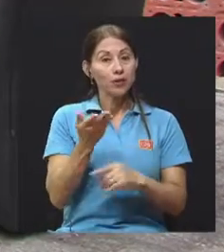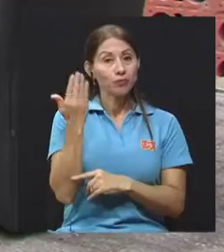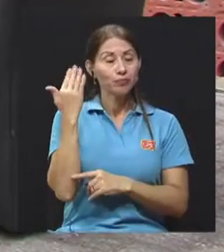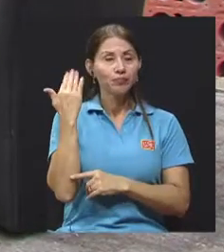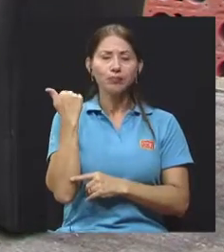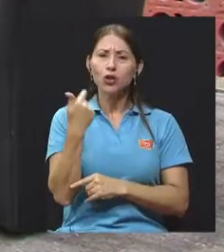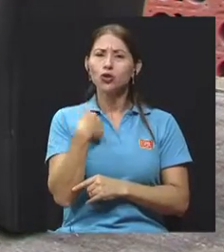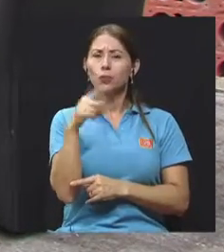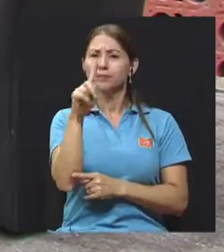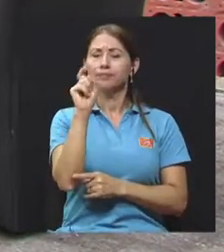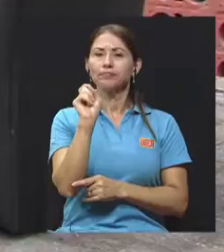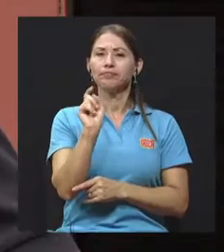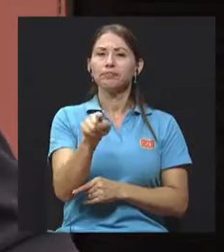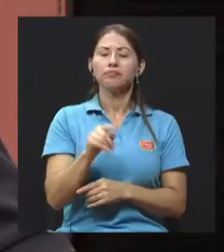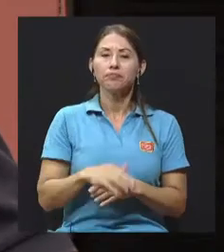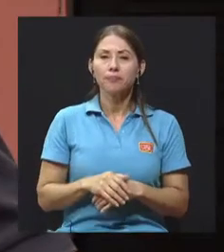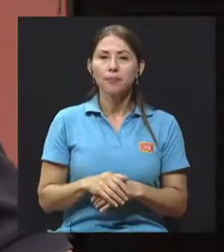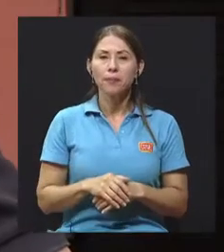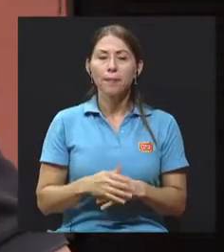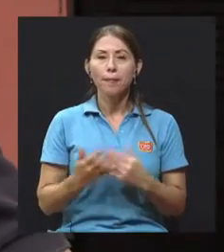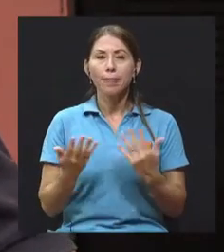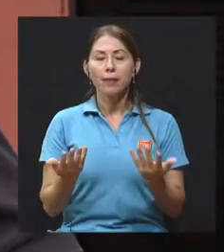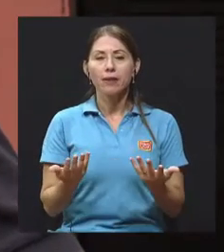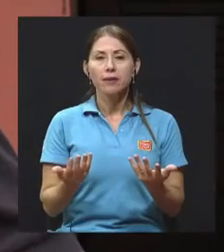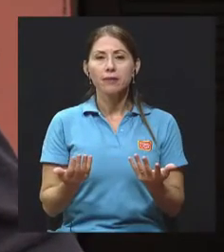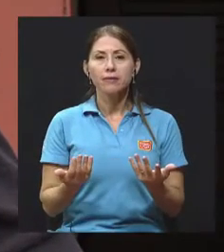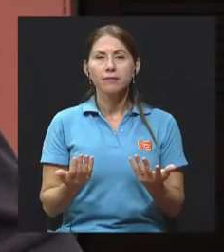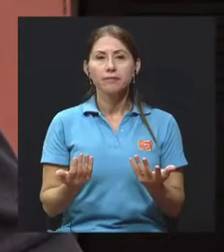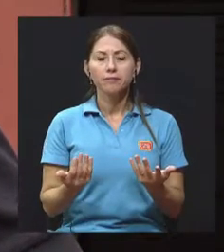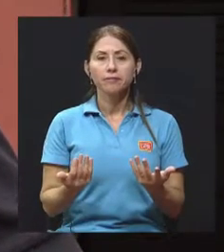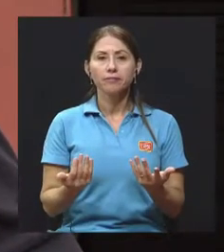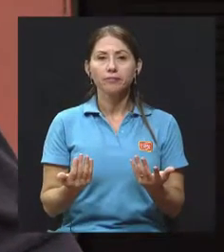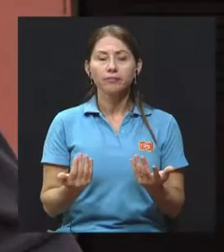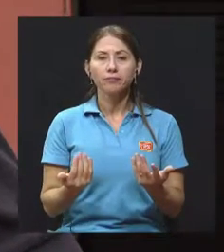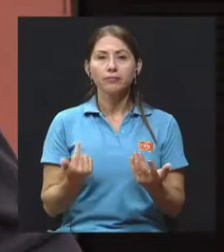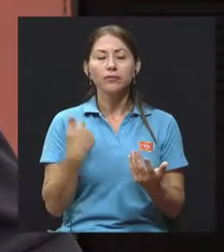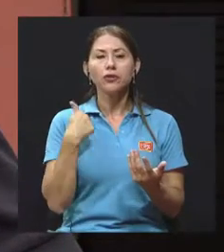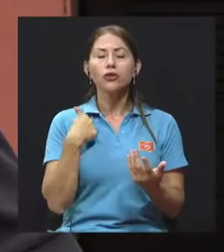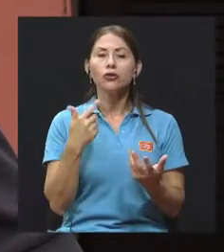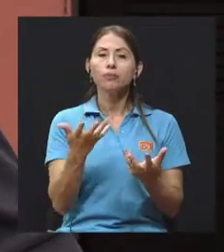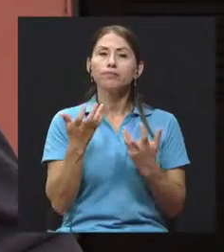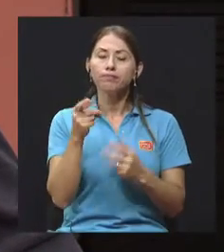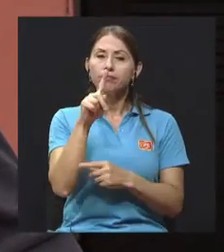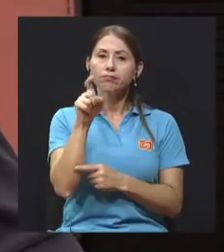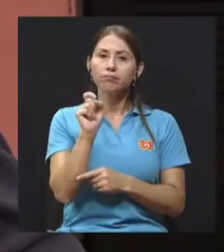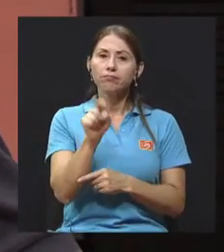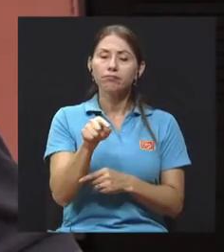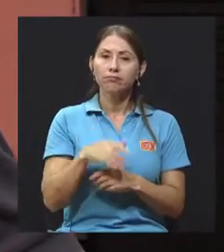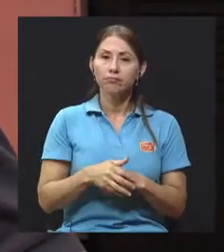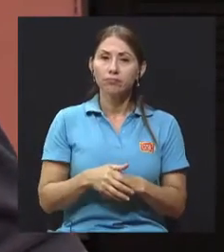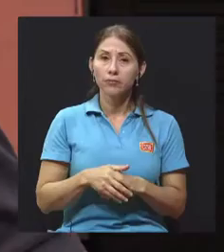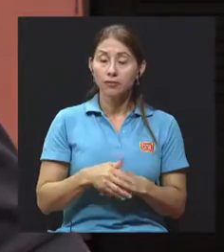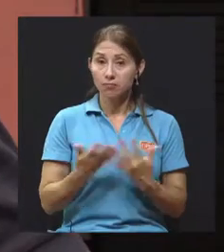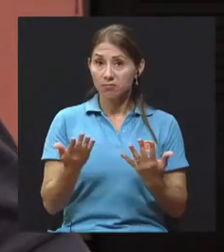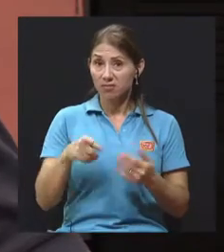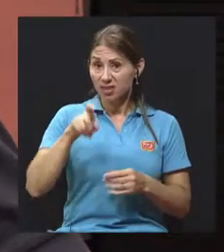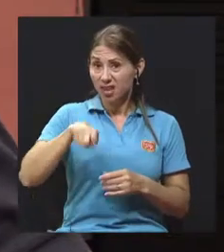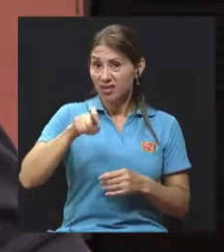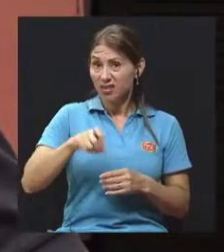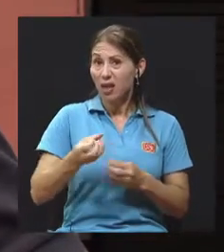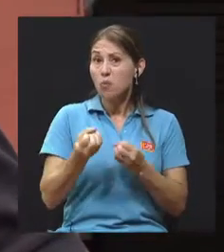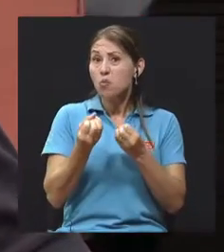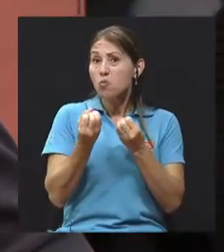anterior sí me quedé con la pregunta. O más bien quería hacerle la pregunta de que si efectivamente se